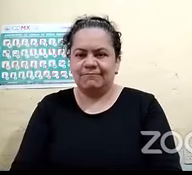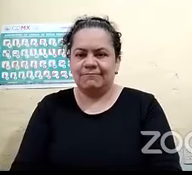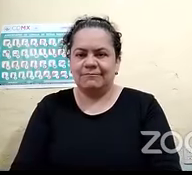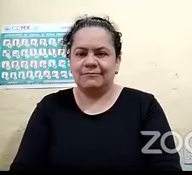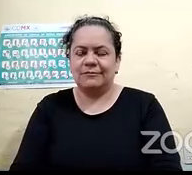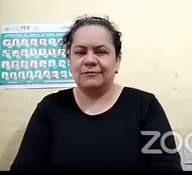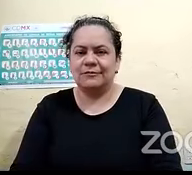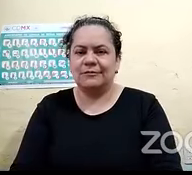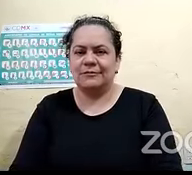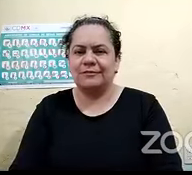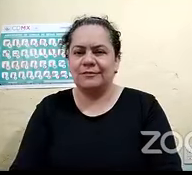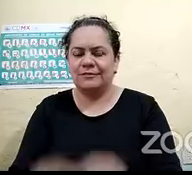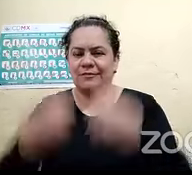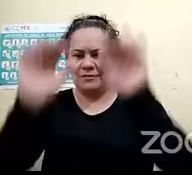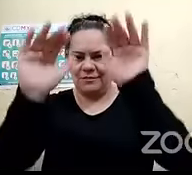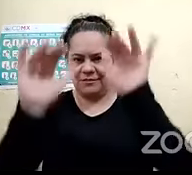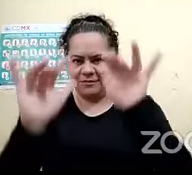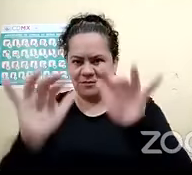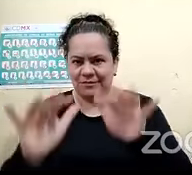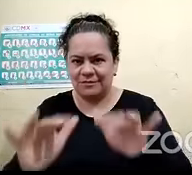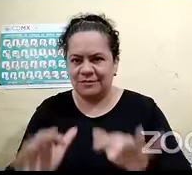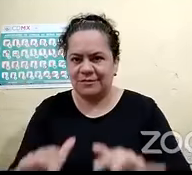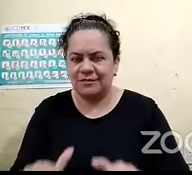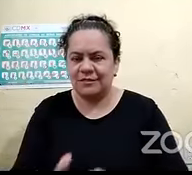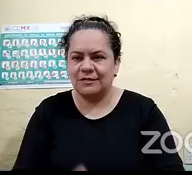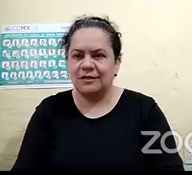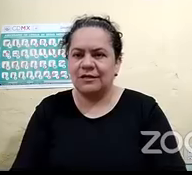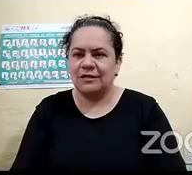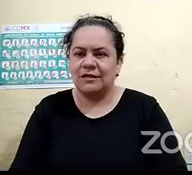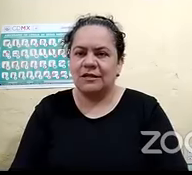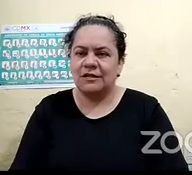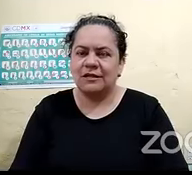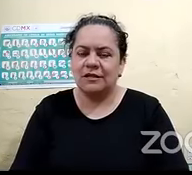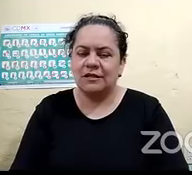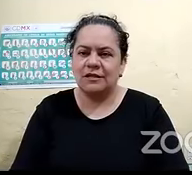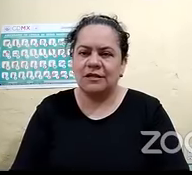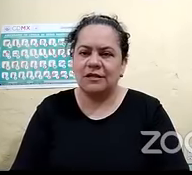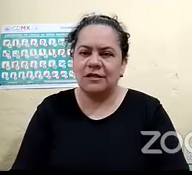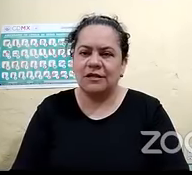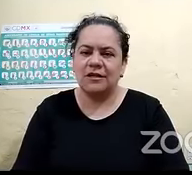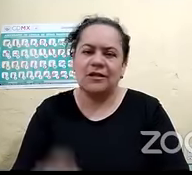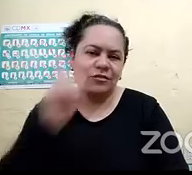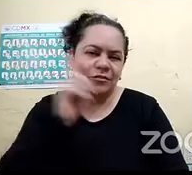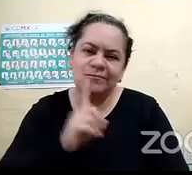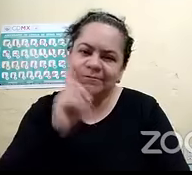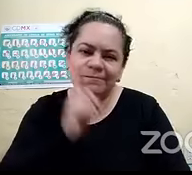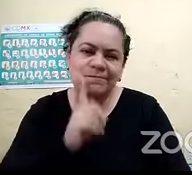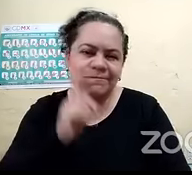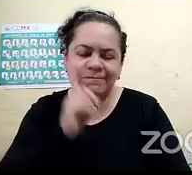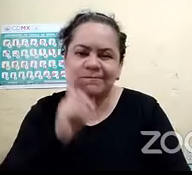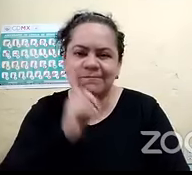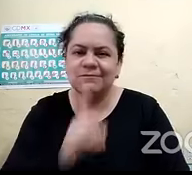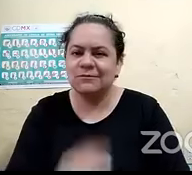que hasta ahorita nos siguen llegando. Nora Domínguez, qué excelente, mujeres grandiosas. Noé Lucas,